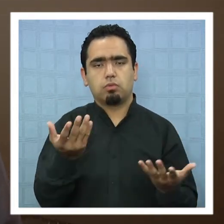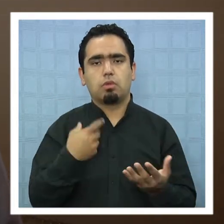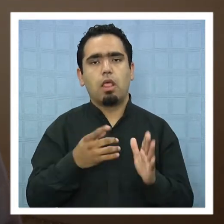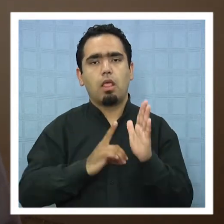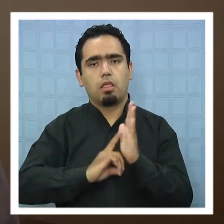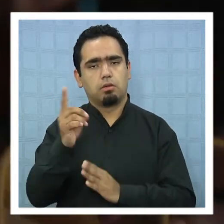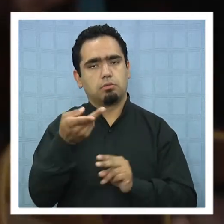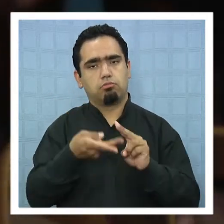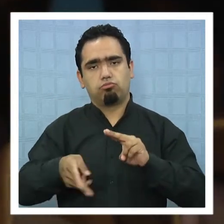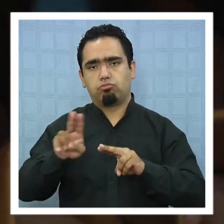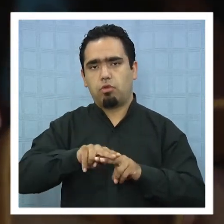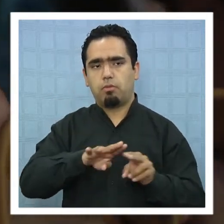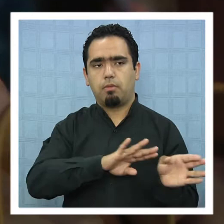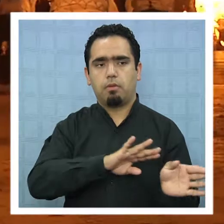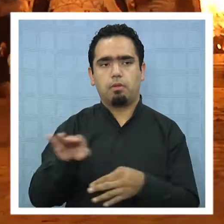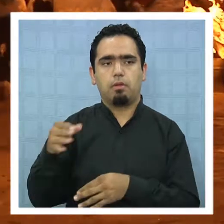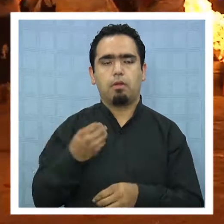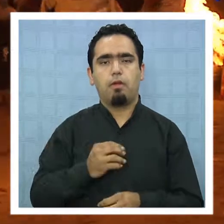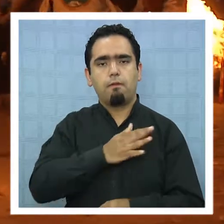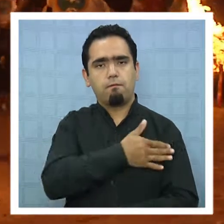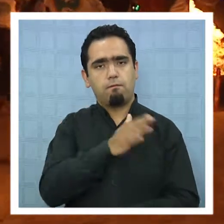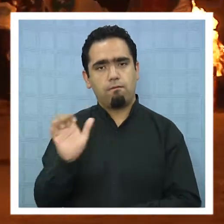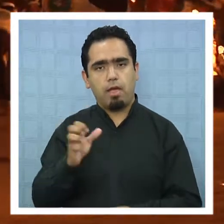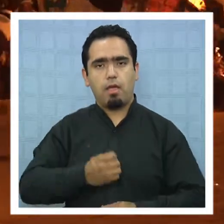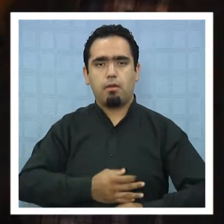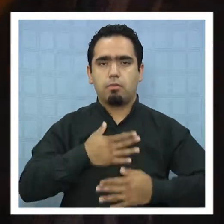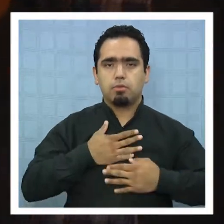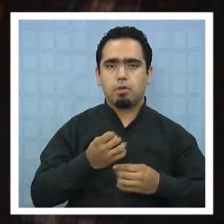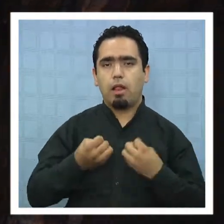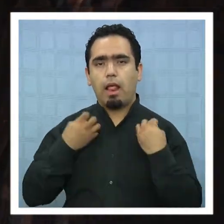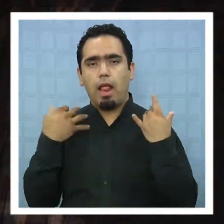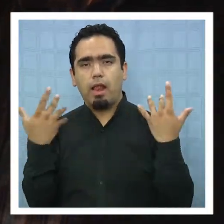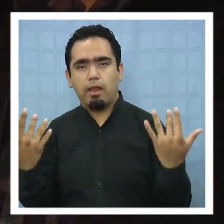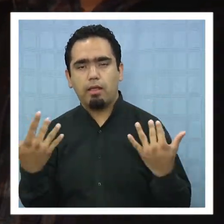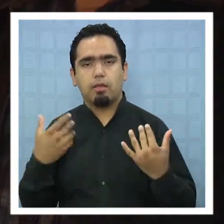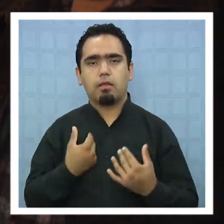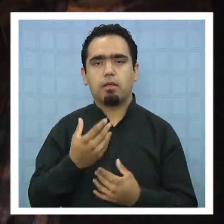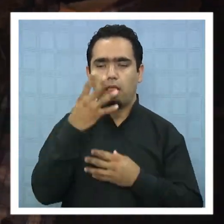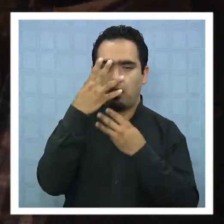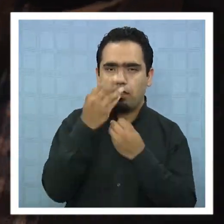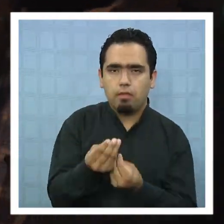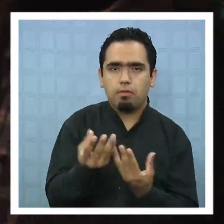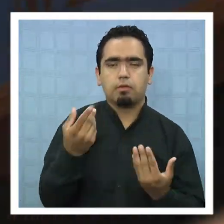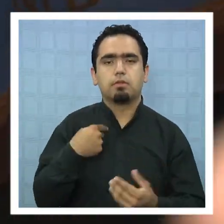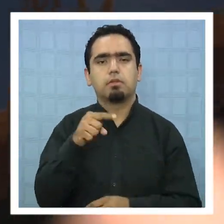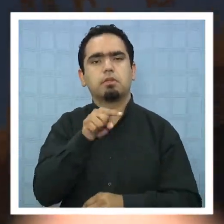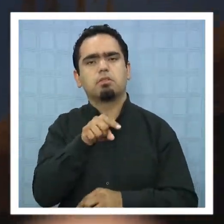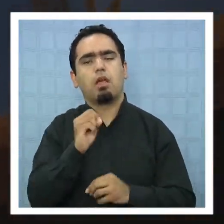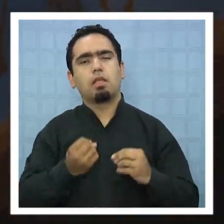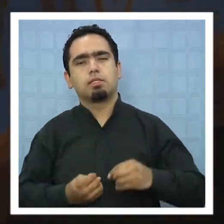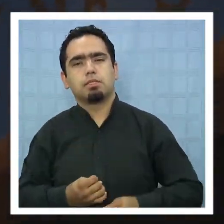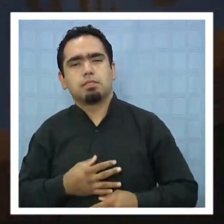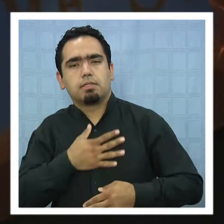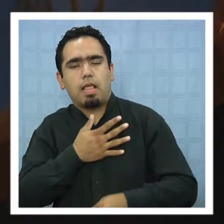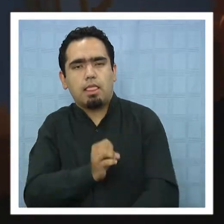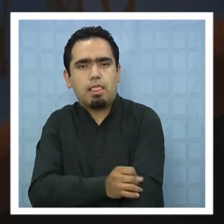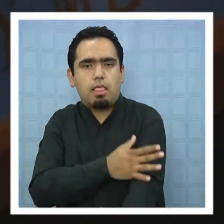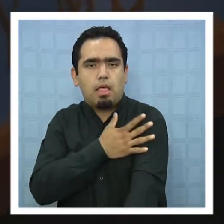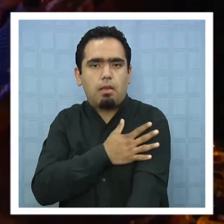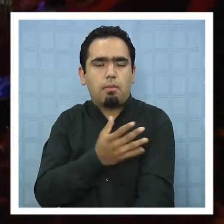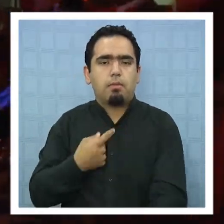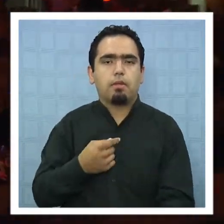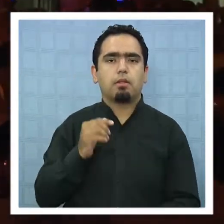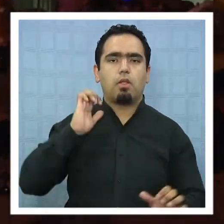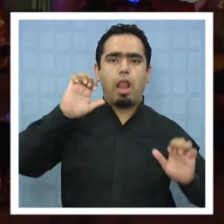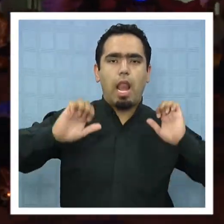desarrolló con normalidad. Fe, emoción, alegría, devoción, son algunos de los sentimientos que más se expresan en la